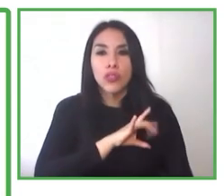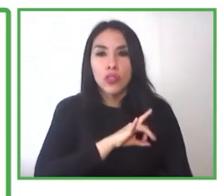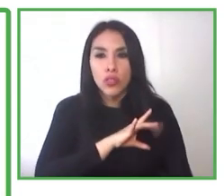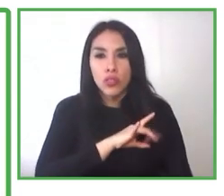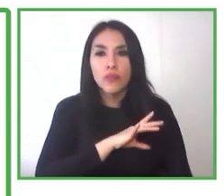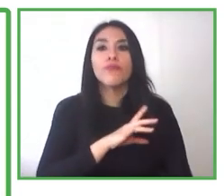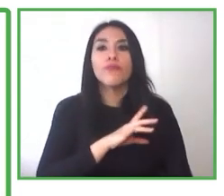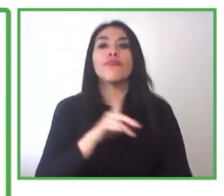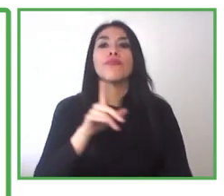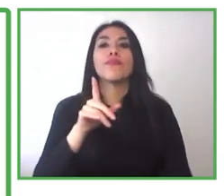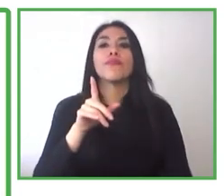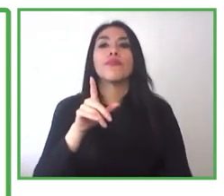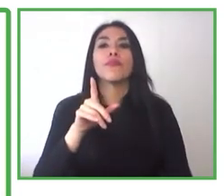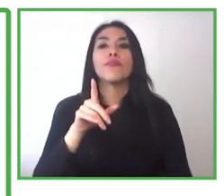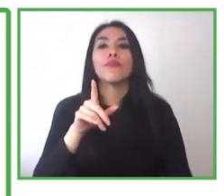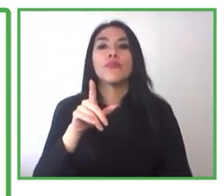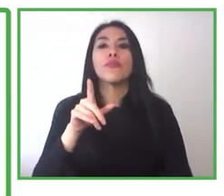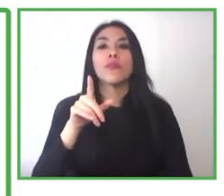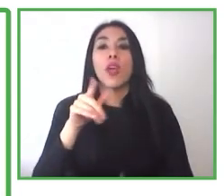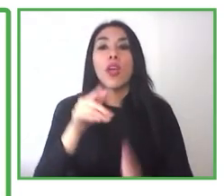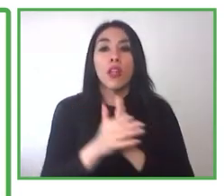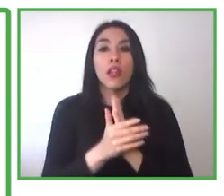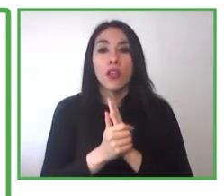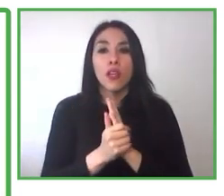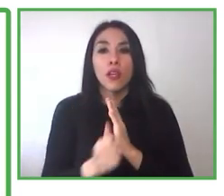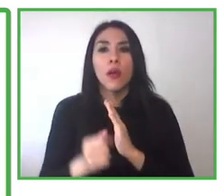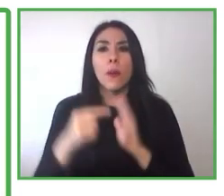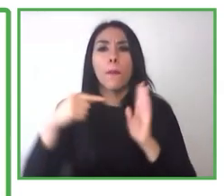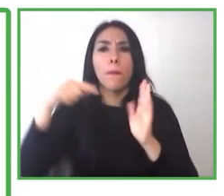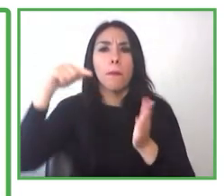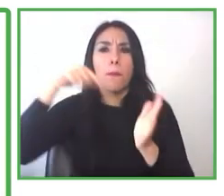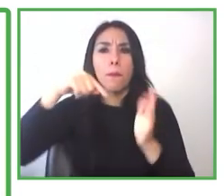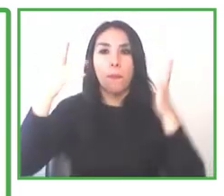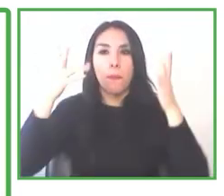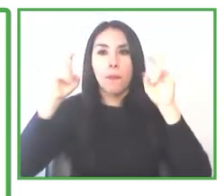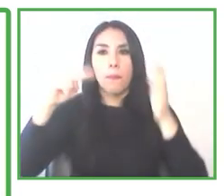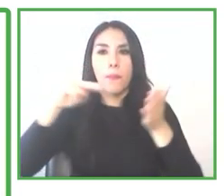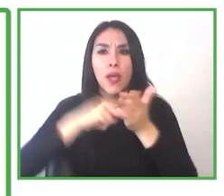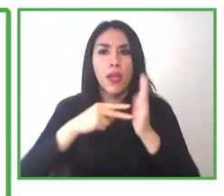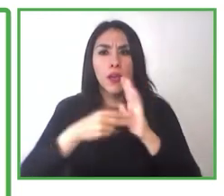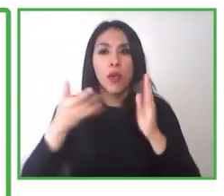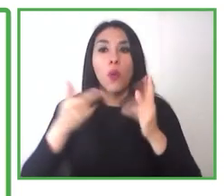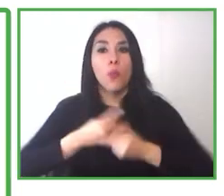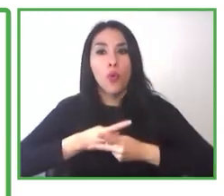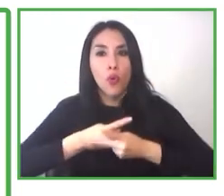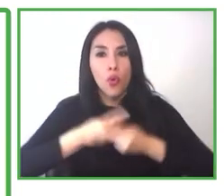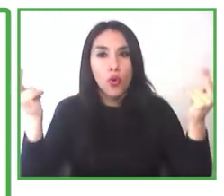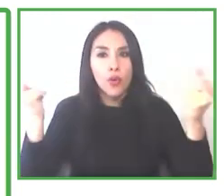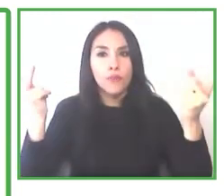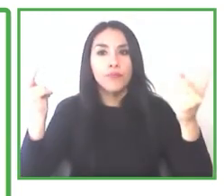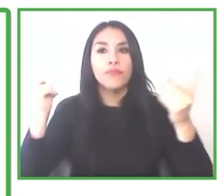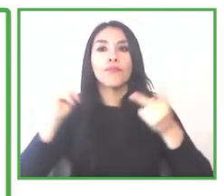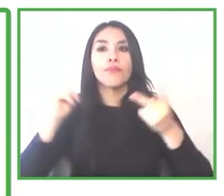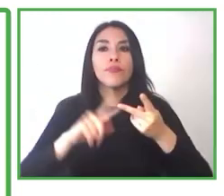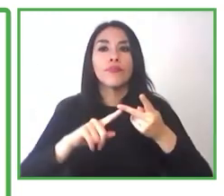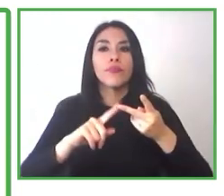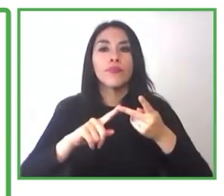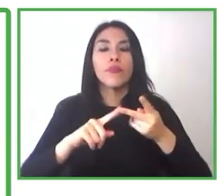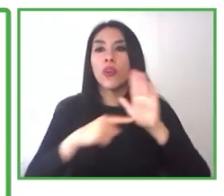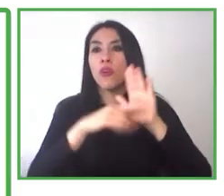regido por ley, que tiene como propósito reconocer y certificar las competencias laborales de los trabajadores.